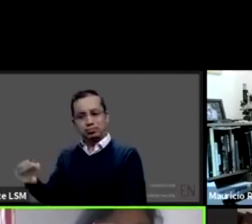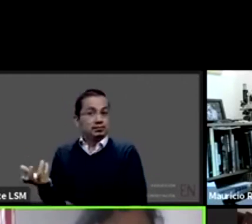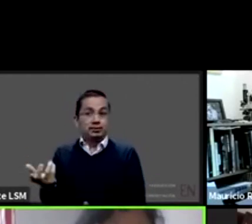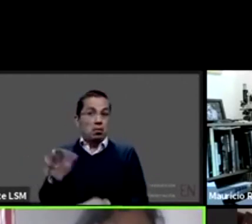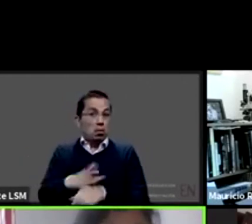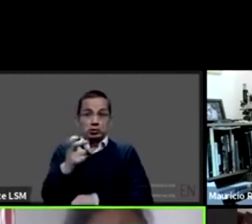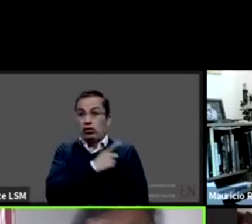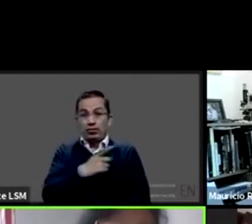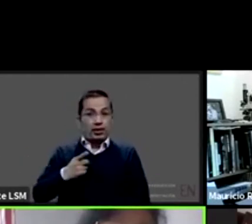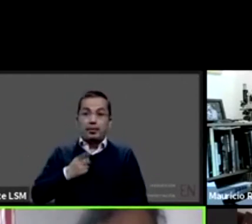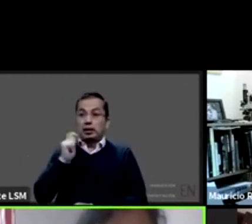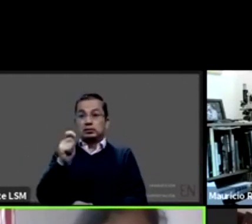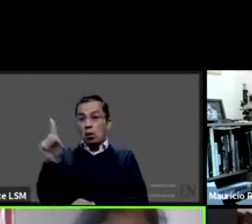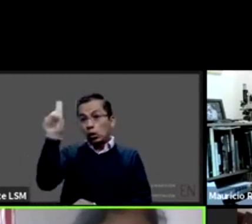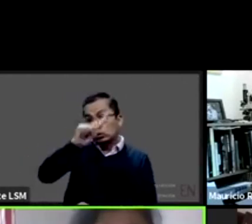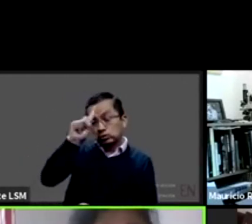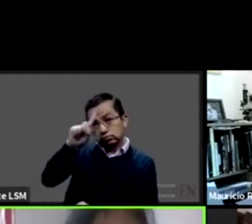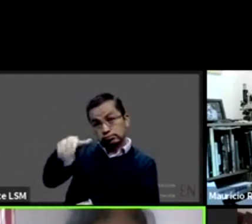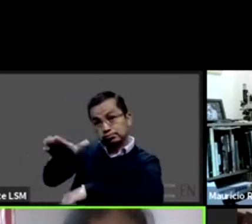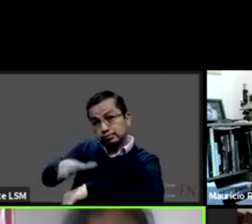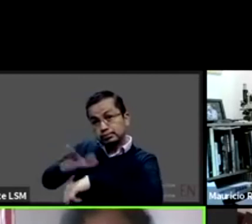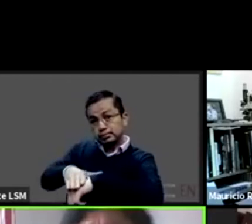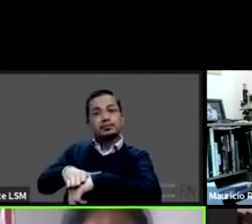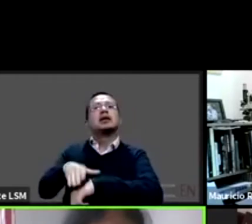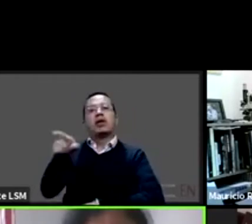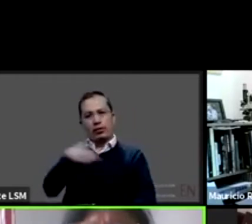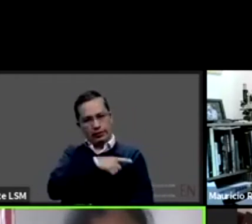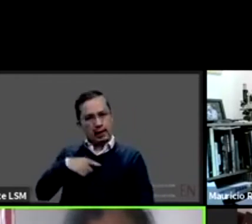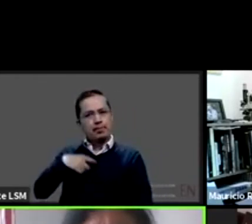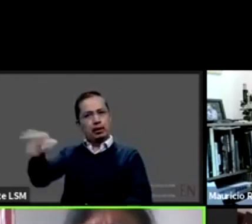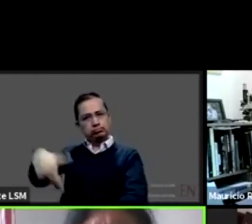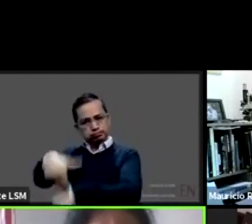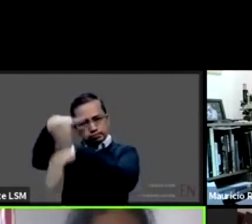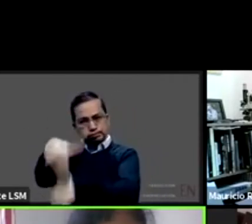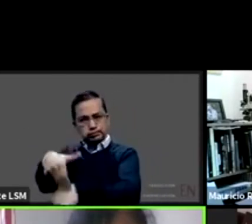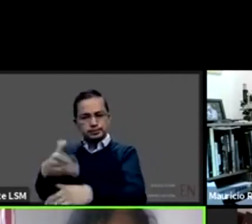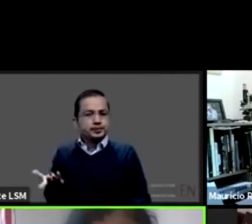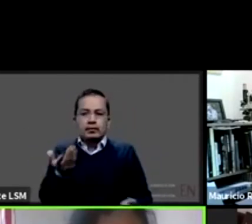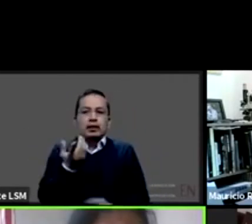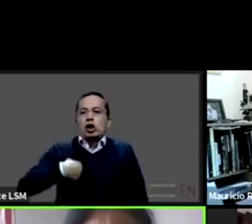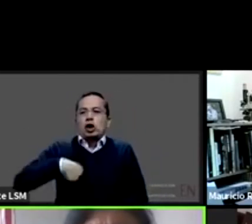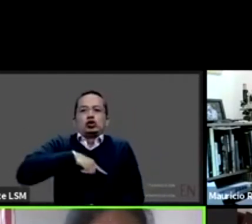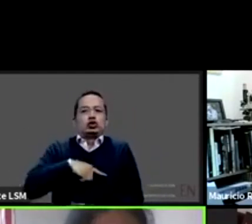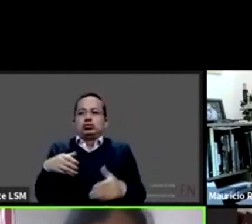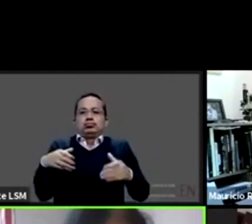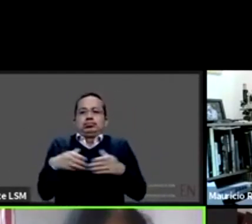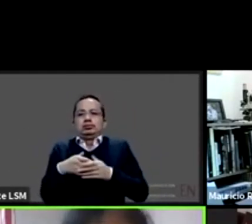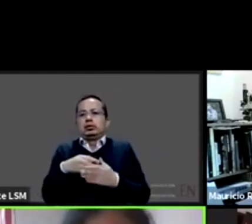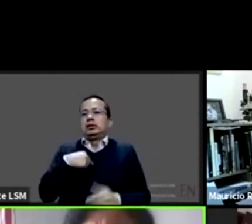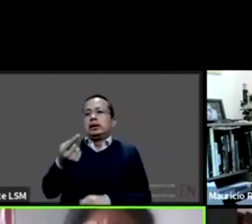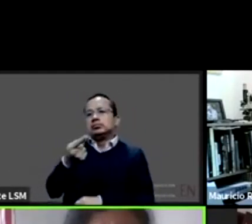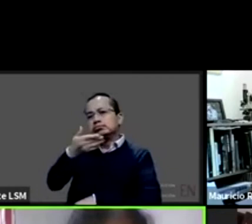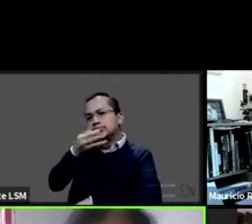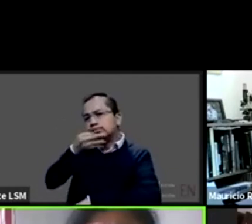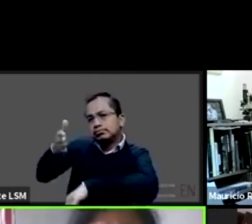recomendaciones tendrían que estarse aplicando ¿no? la verdad es que las recomendaciones son como lo dije al principio están adaptadas